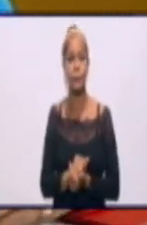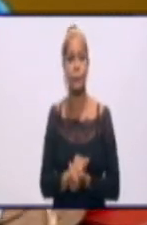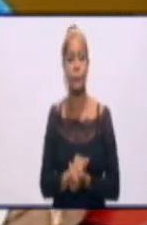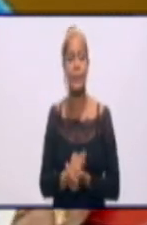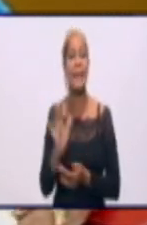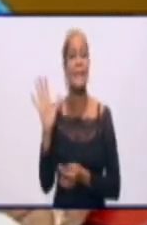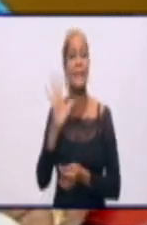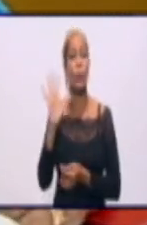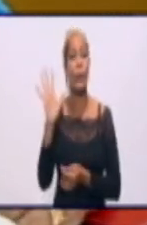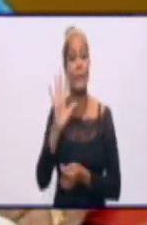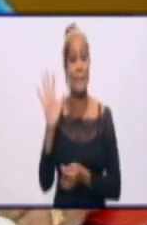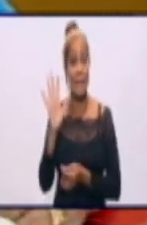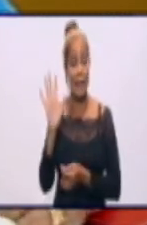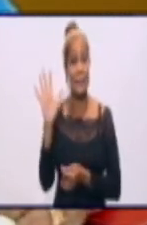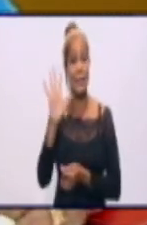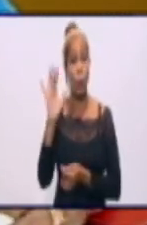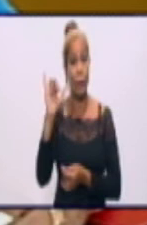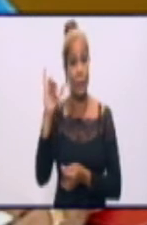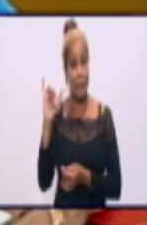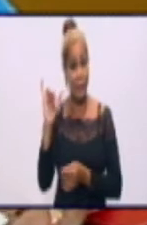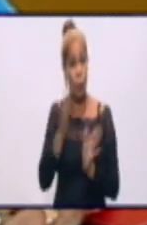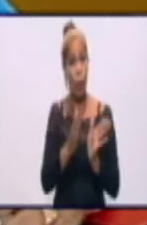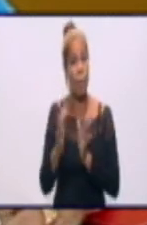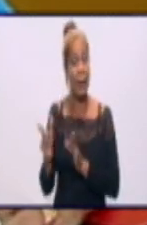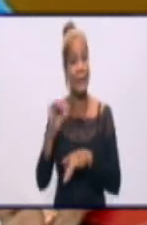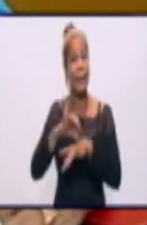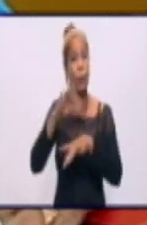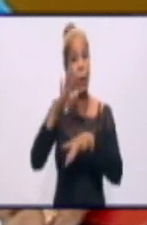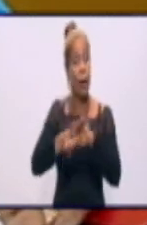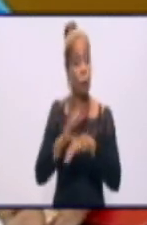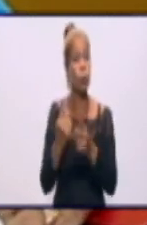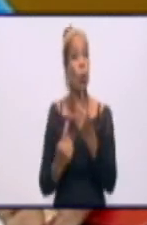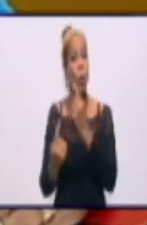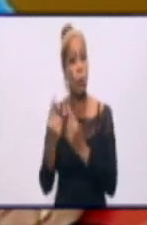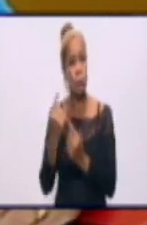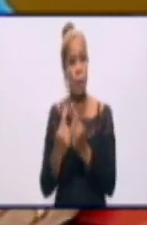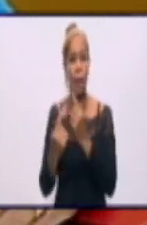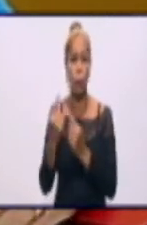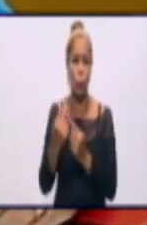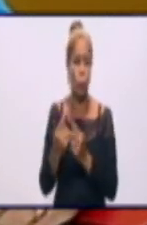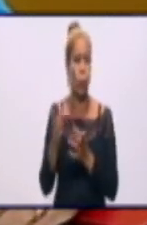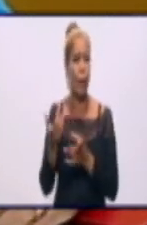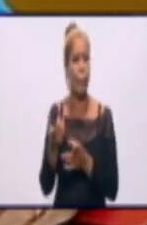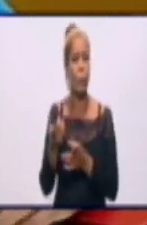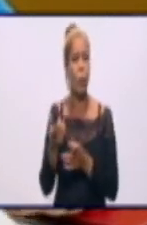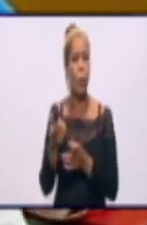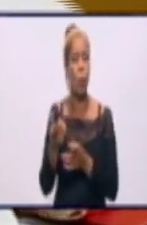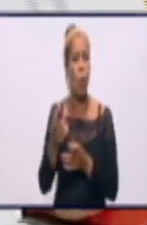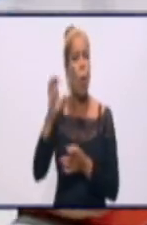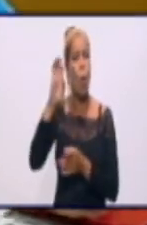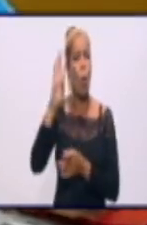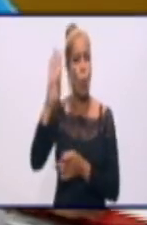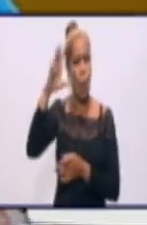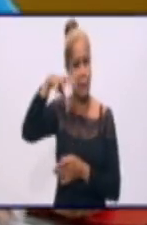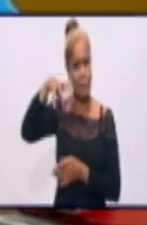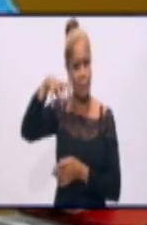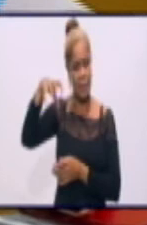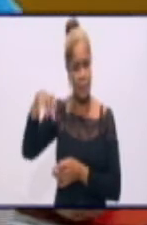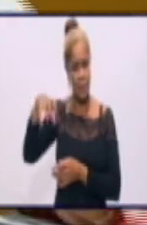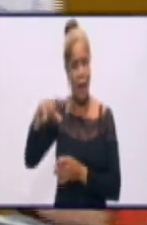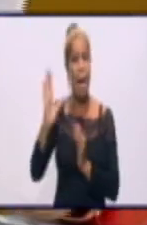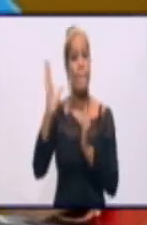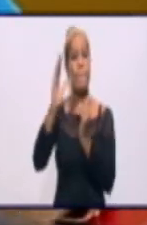el 5655, es parte de Río Cato y parte de consumidores de Bayamo de la zona de Manuel Pedreira, El Chungo y Guasimilla, Monteverde en Bayamo,